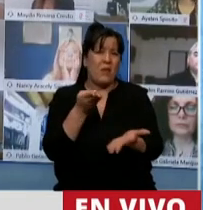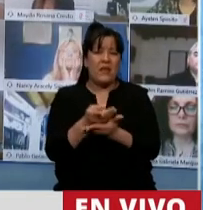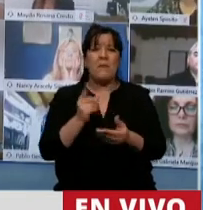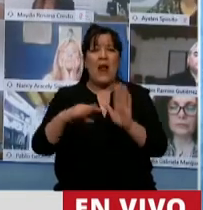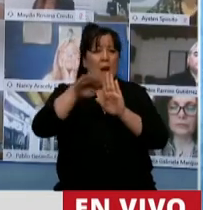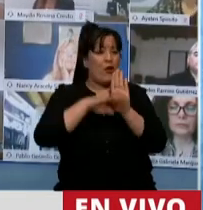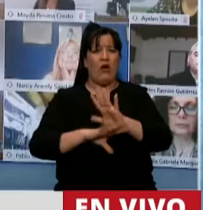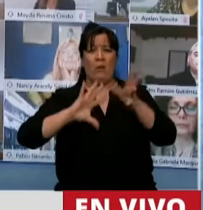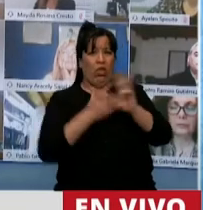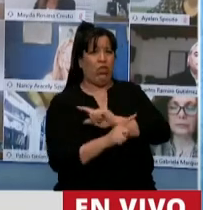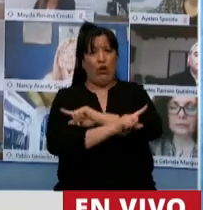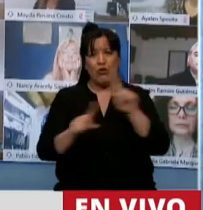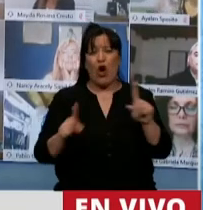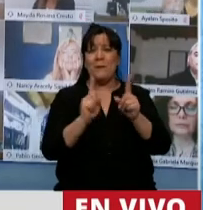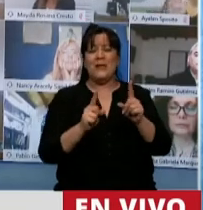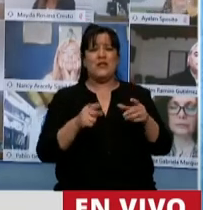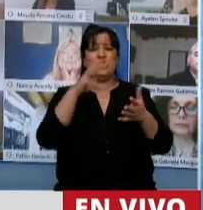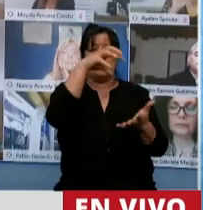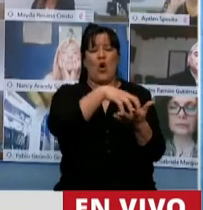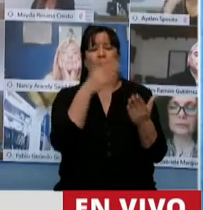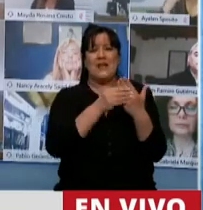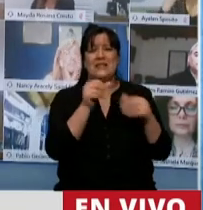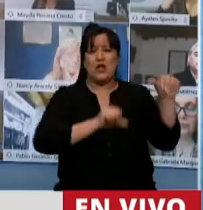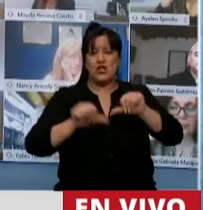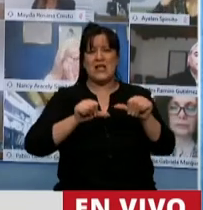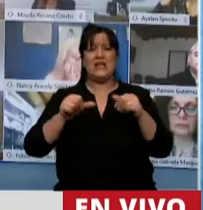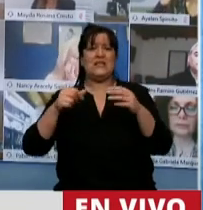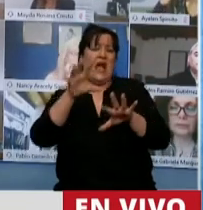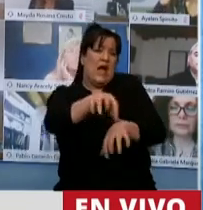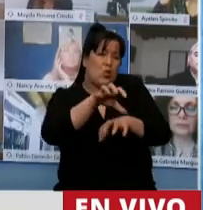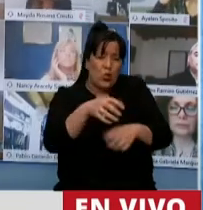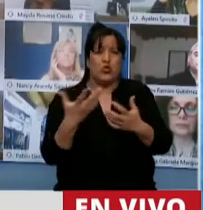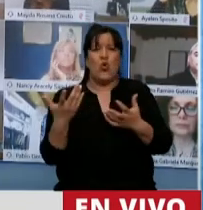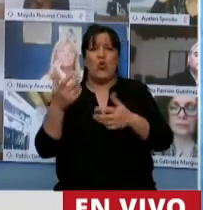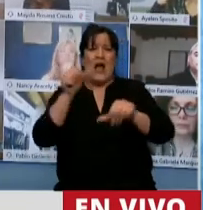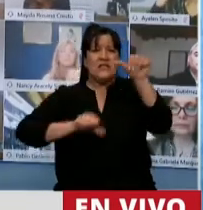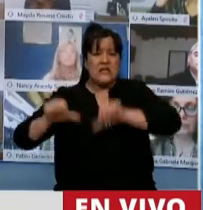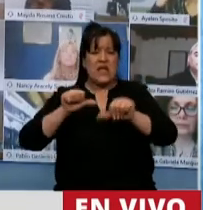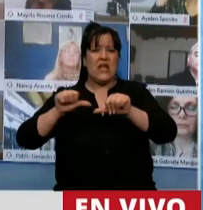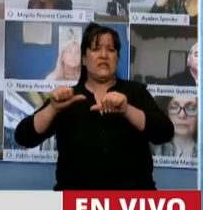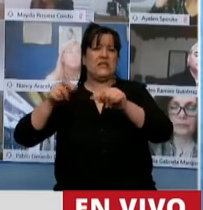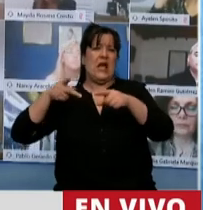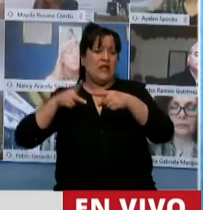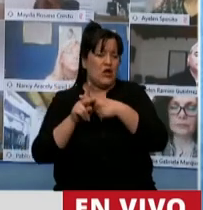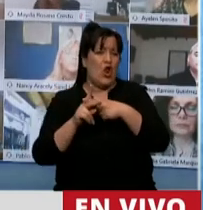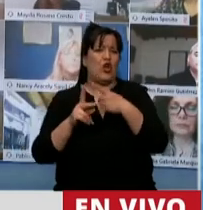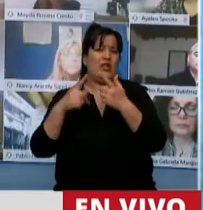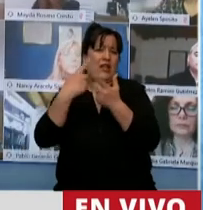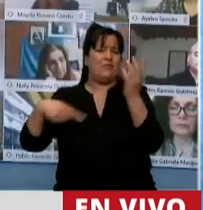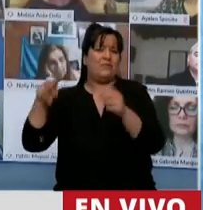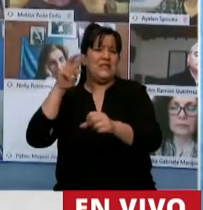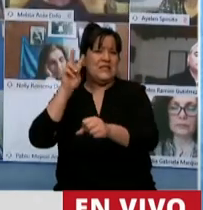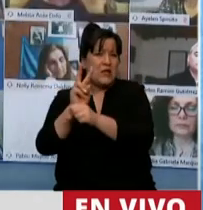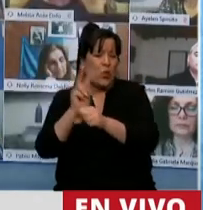programa que abarca el Ministerio de Ciencia, de Agricultura, de Defensa, de Relaciones Exteriores, de Turismo, de Seguridad y de Ambiente.